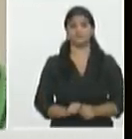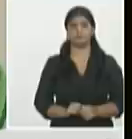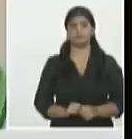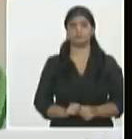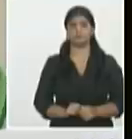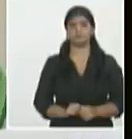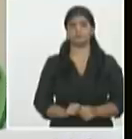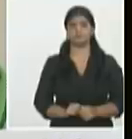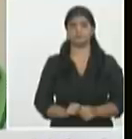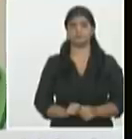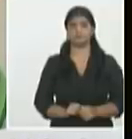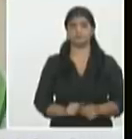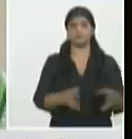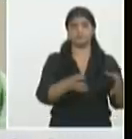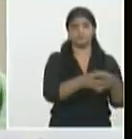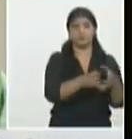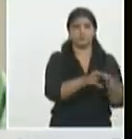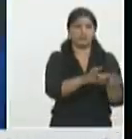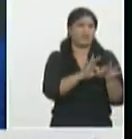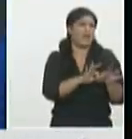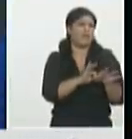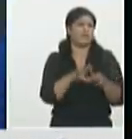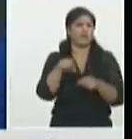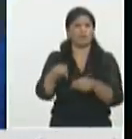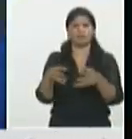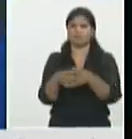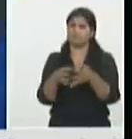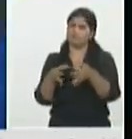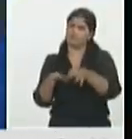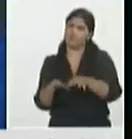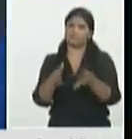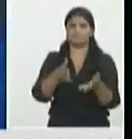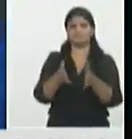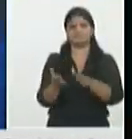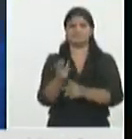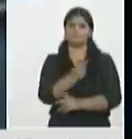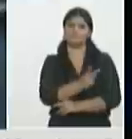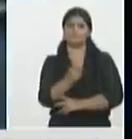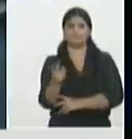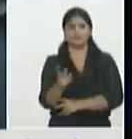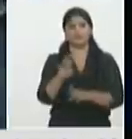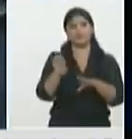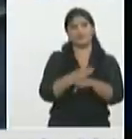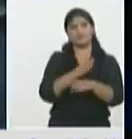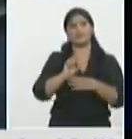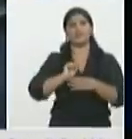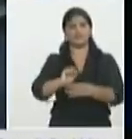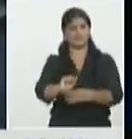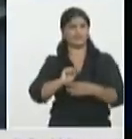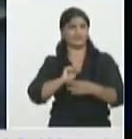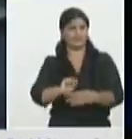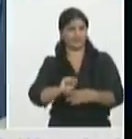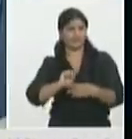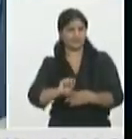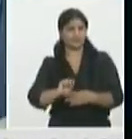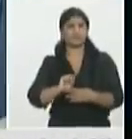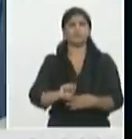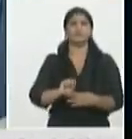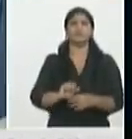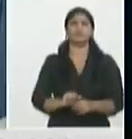respiratoria tenemos el servicio de laboratorio clínico tenemos el servicio de rayos X tenemos el servicio de ecografía endoscopía además